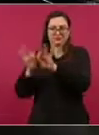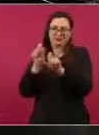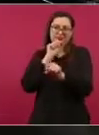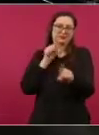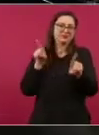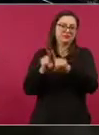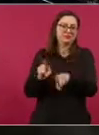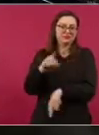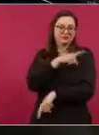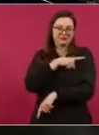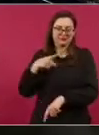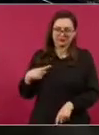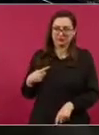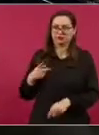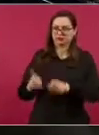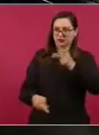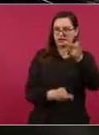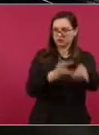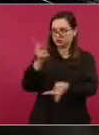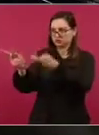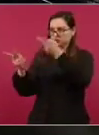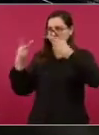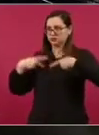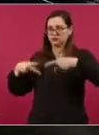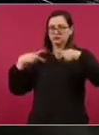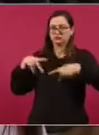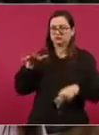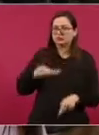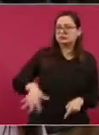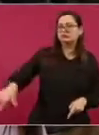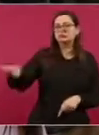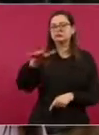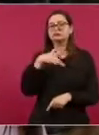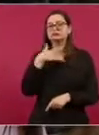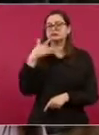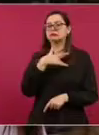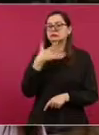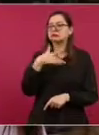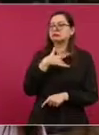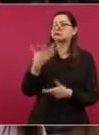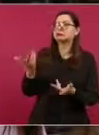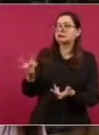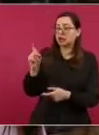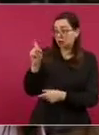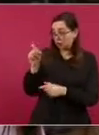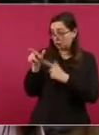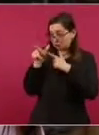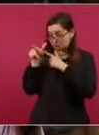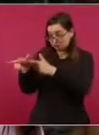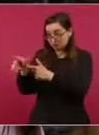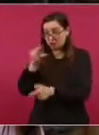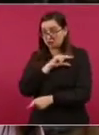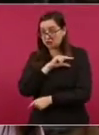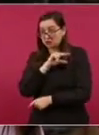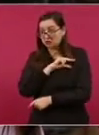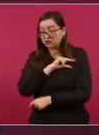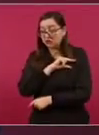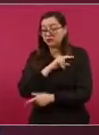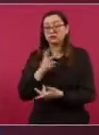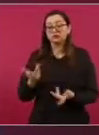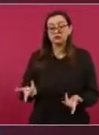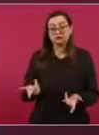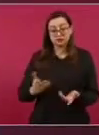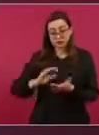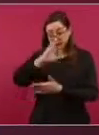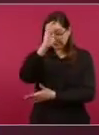Que hagan esa otra consulta, eso que estás planteando. Es muy importante el que se revisen esos